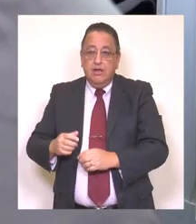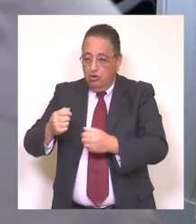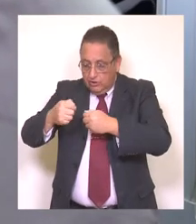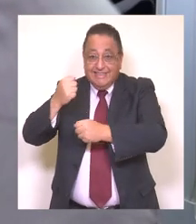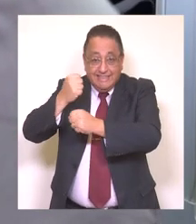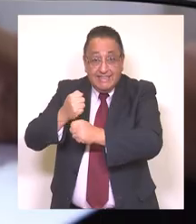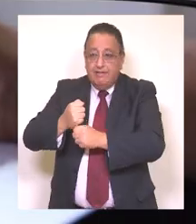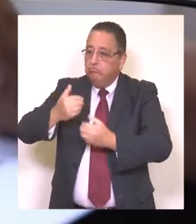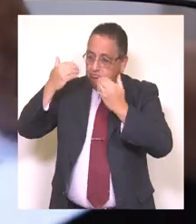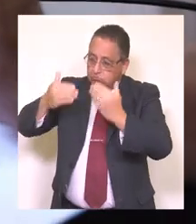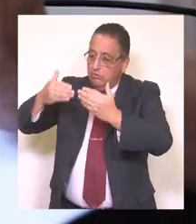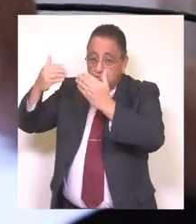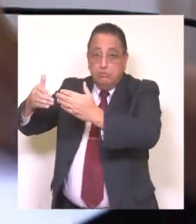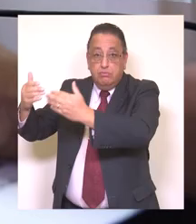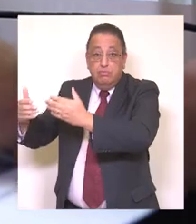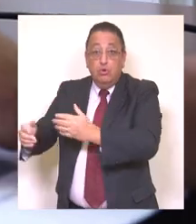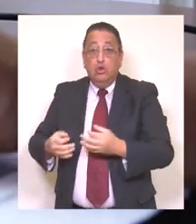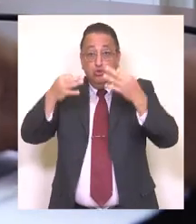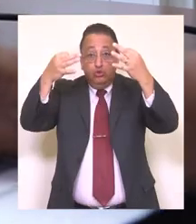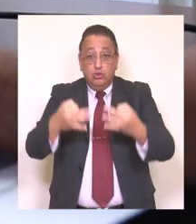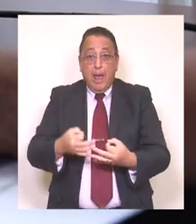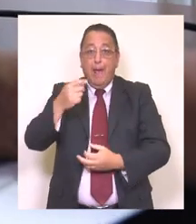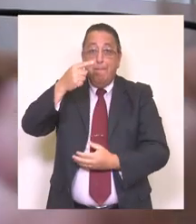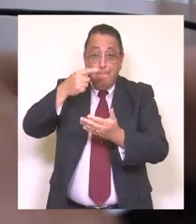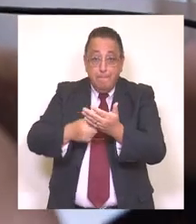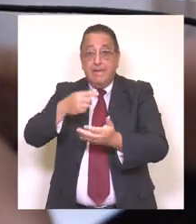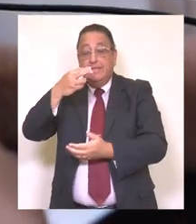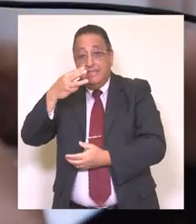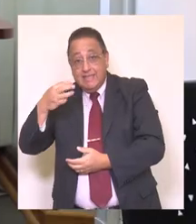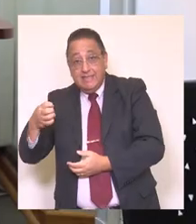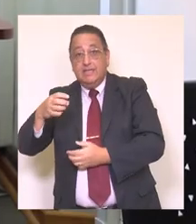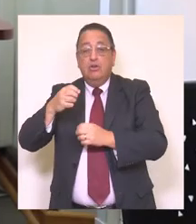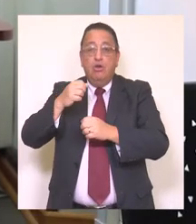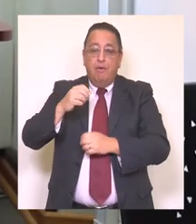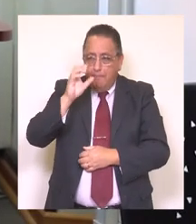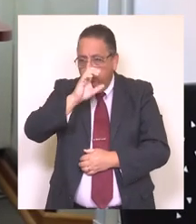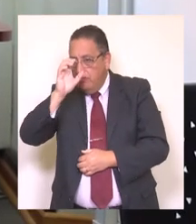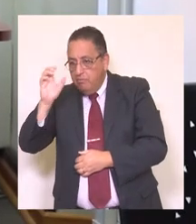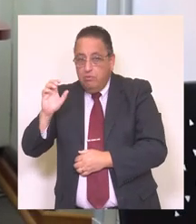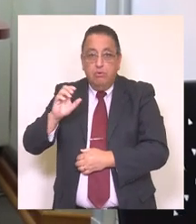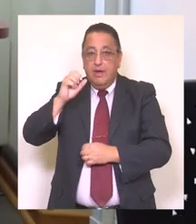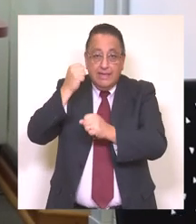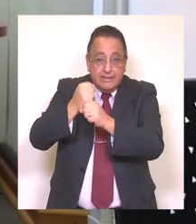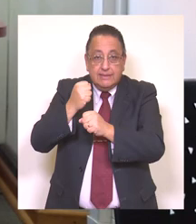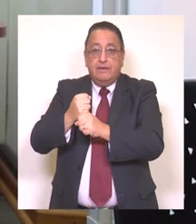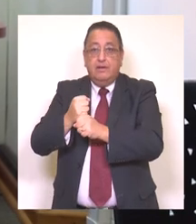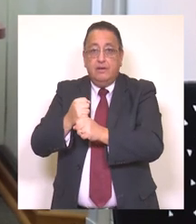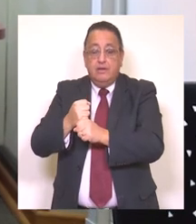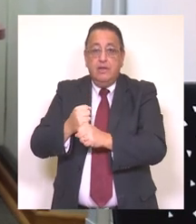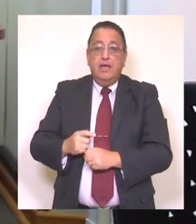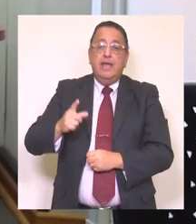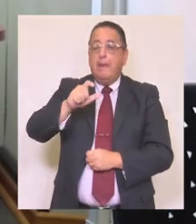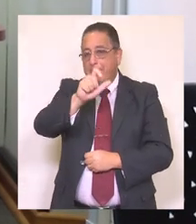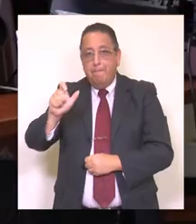en el mercado laboral, de un total de aproximadamente 1.300 personas que buscaban trabajo durante dicho periodo, capacitando también